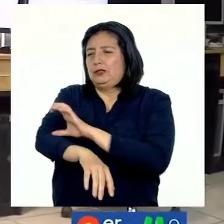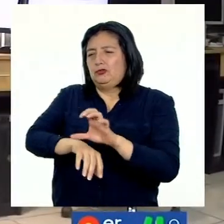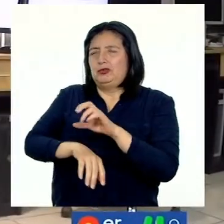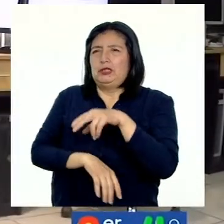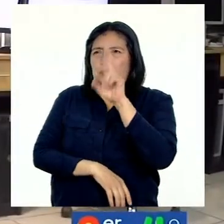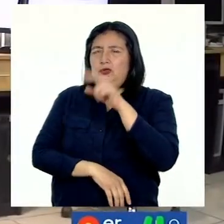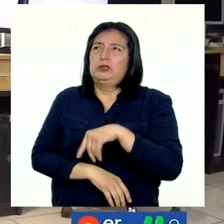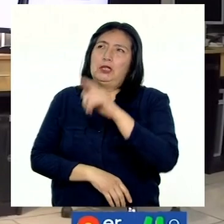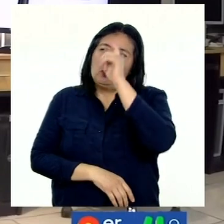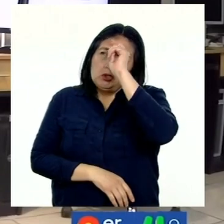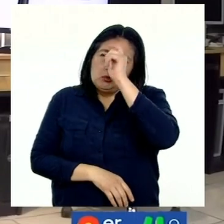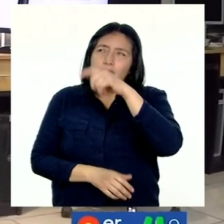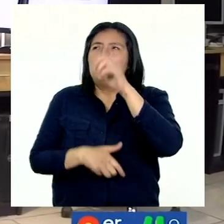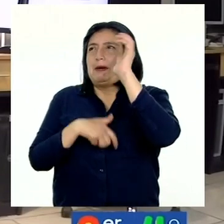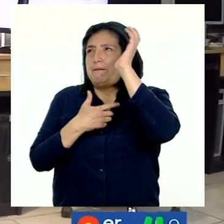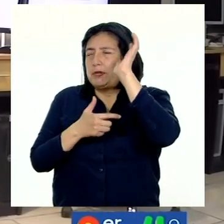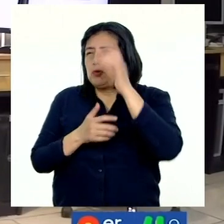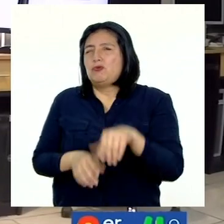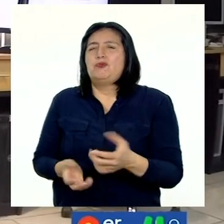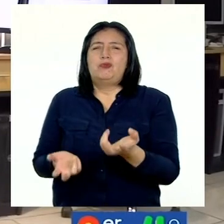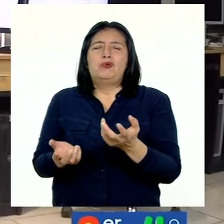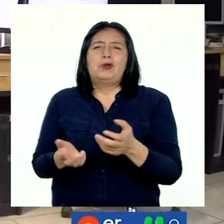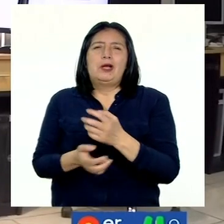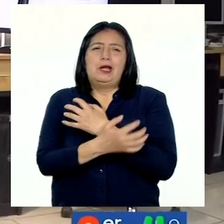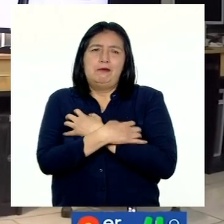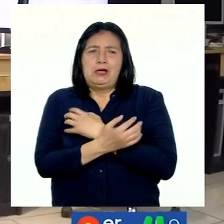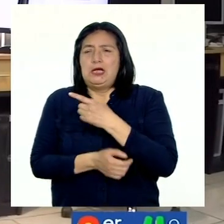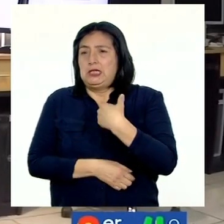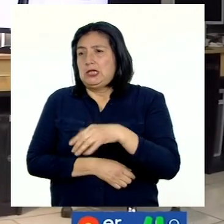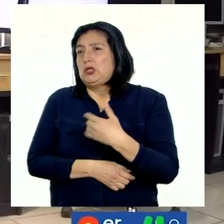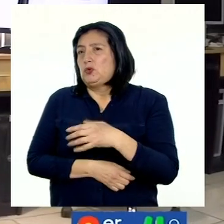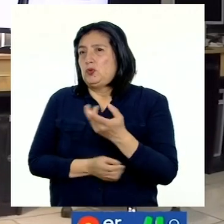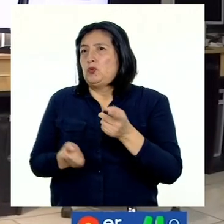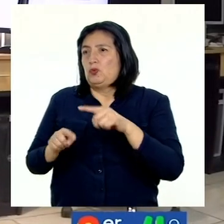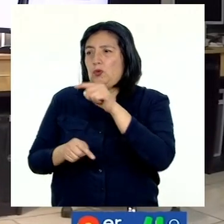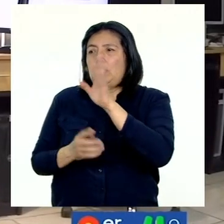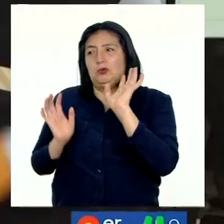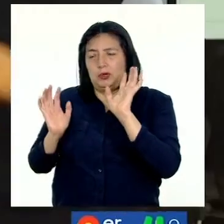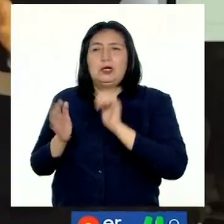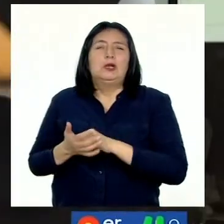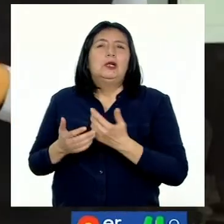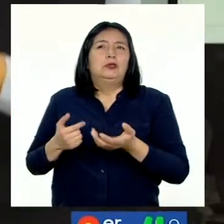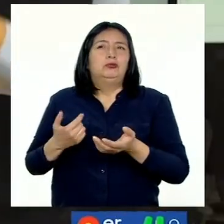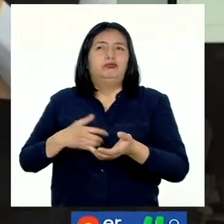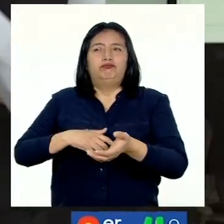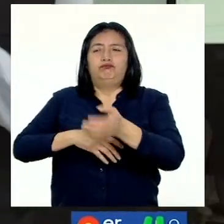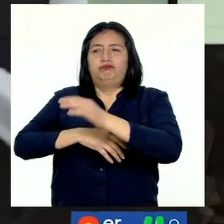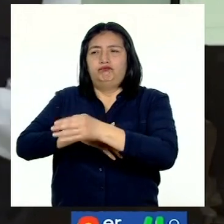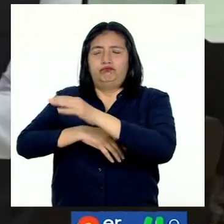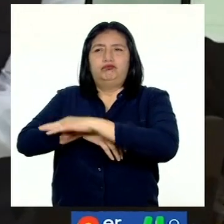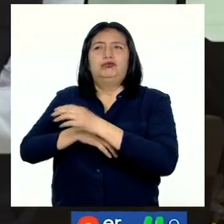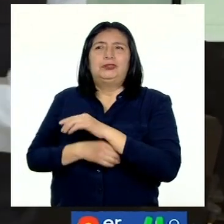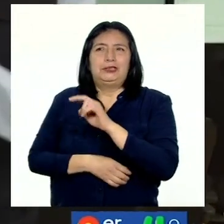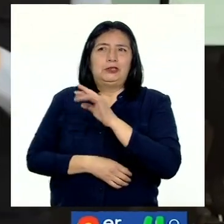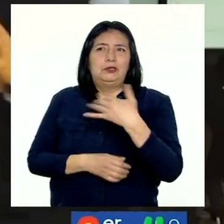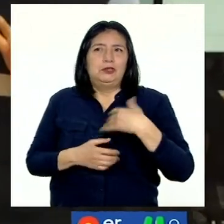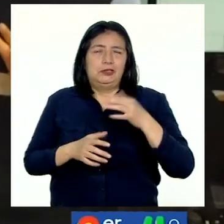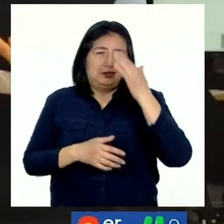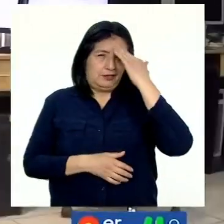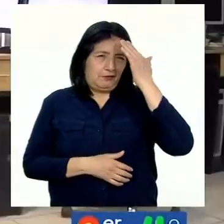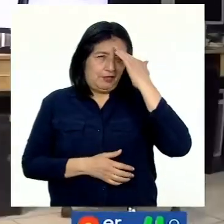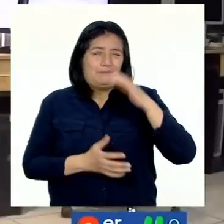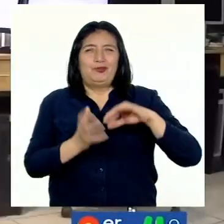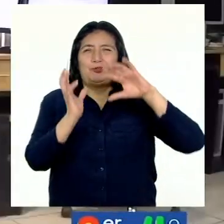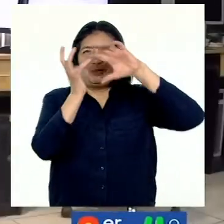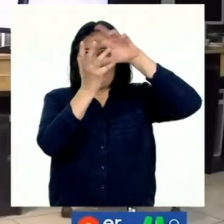del país, ¿no? Tumbes, Piura, Lambayeque, que es zona más afectada cuando hay un fenómeno del niño, ¿no? Entonces ya conocemos toda la teoría acerca de